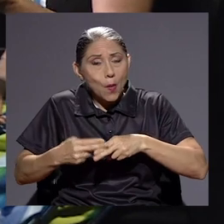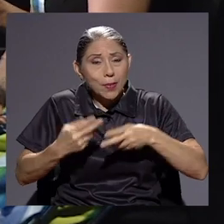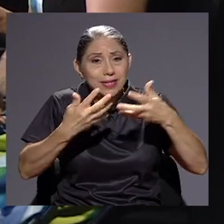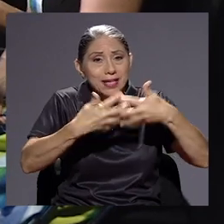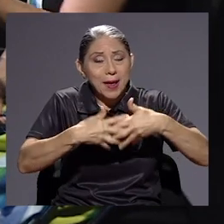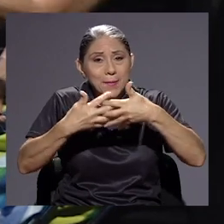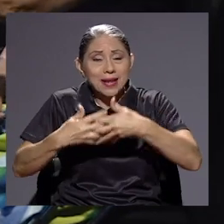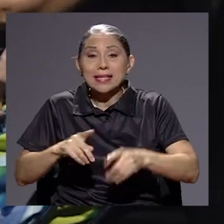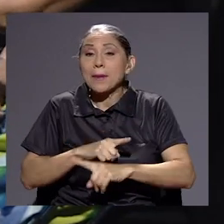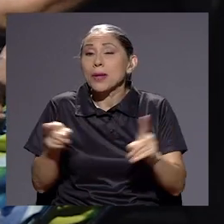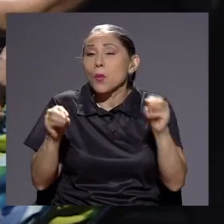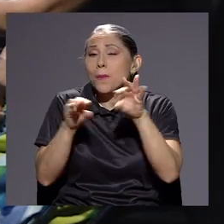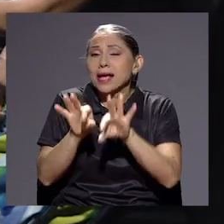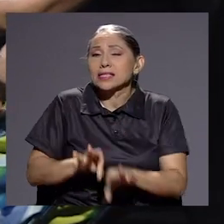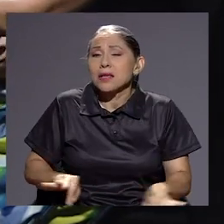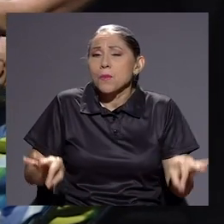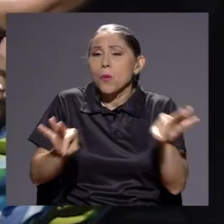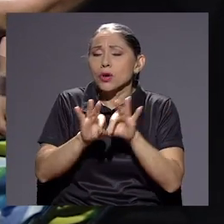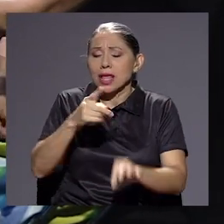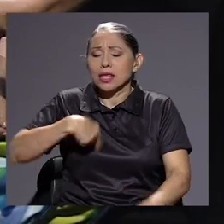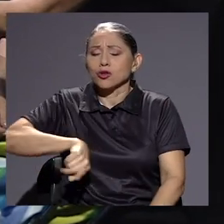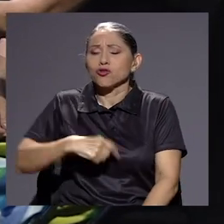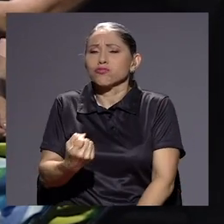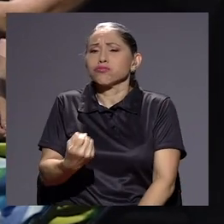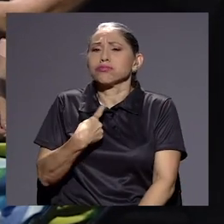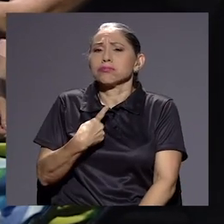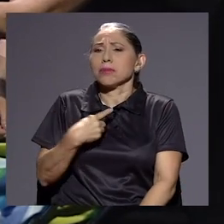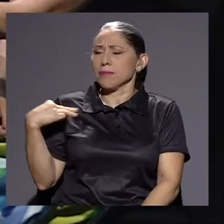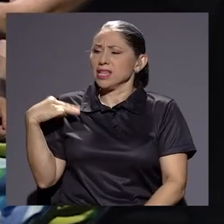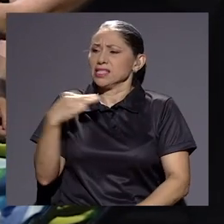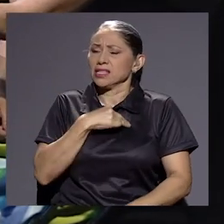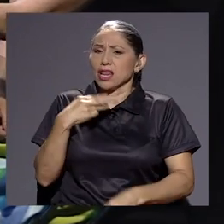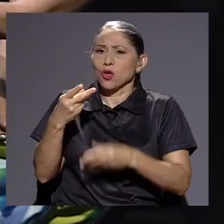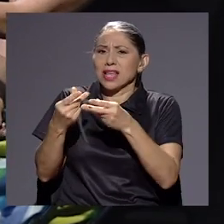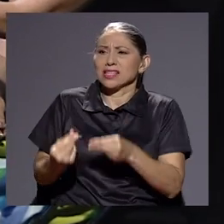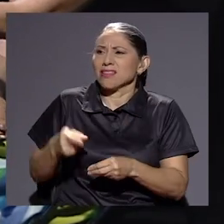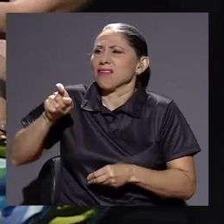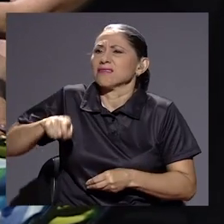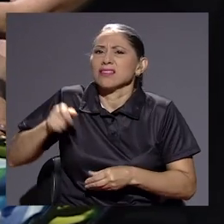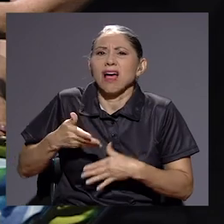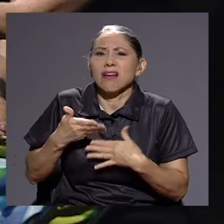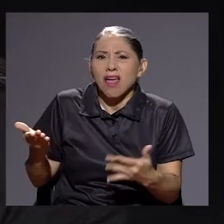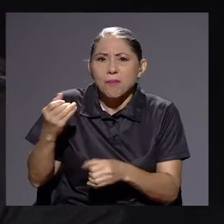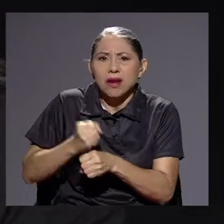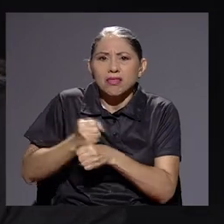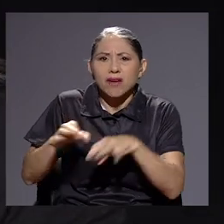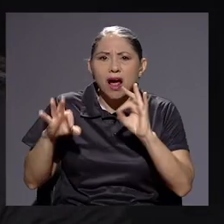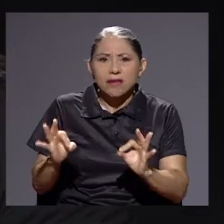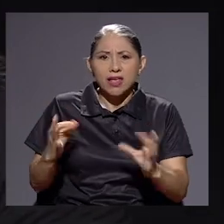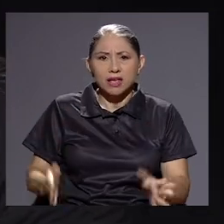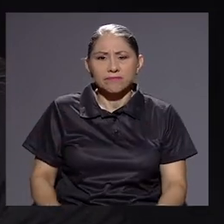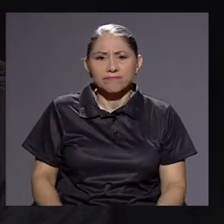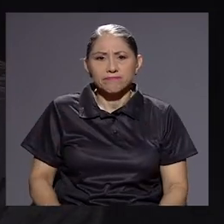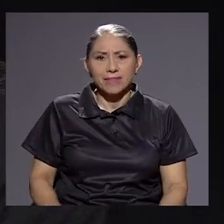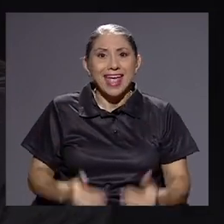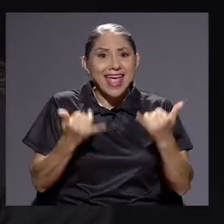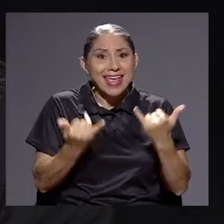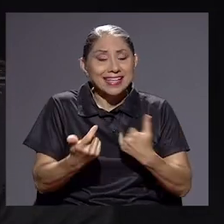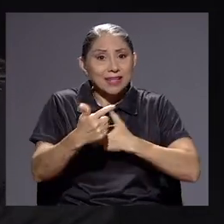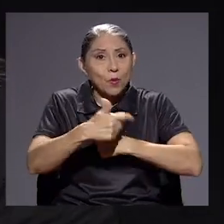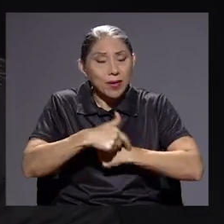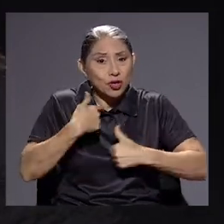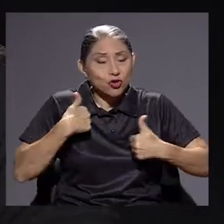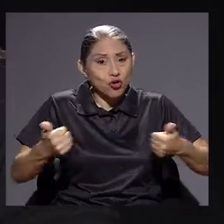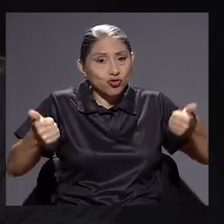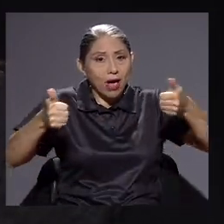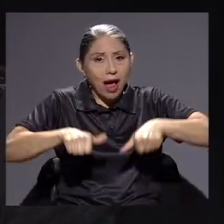esto es decirnos, preguntarnos, ¿qué requiere Hacienda para hacer bien su trabajo? Así es. Entonces, en este momento, y estoy totalmente de